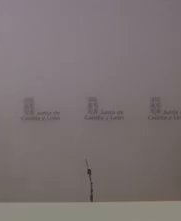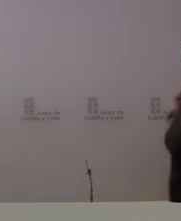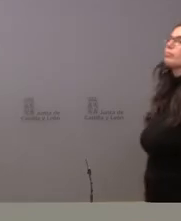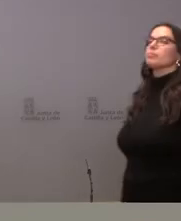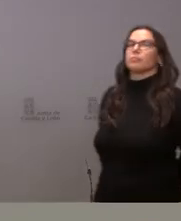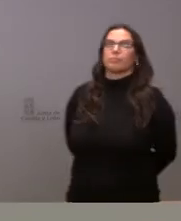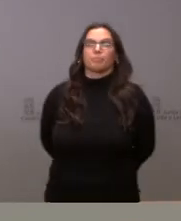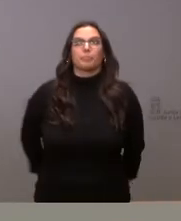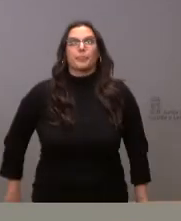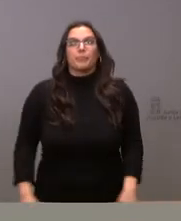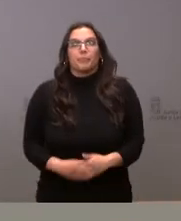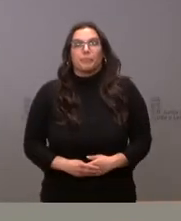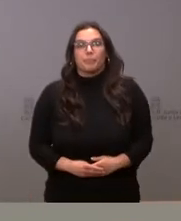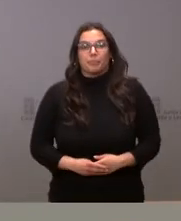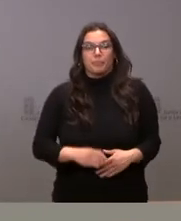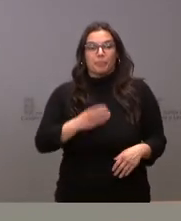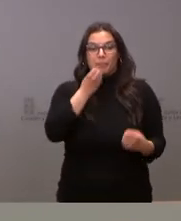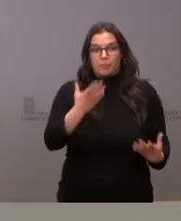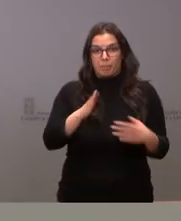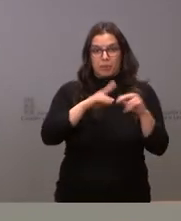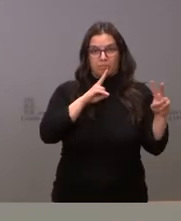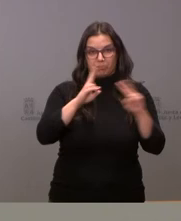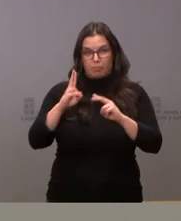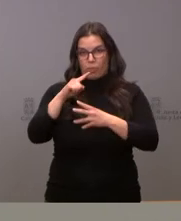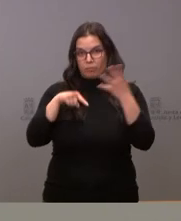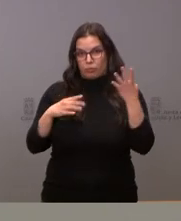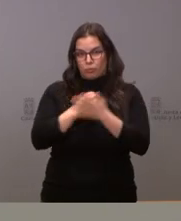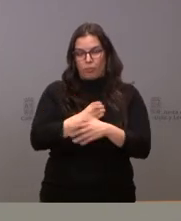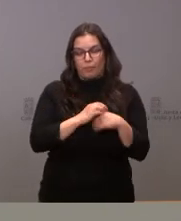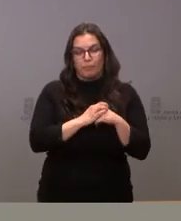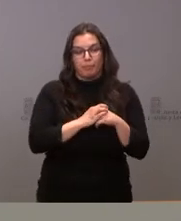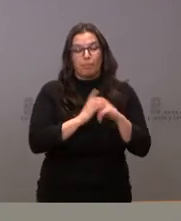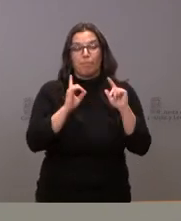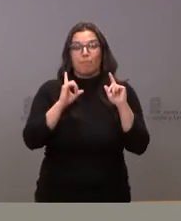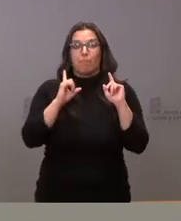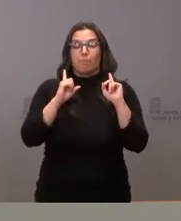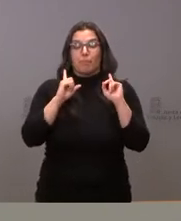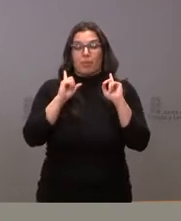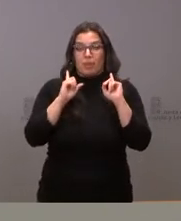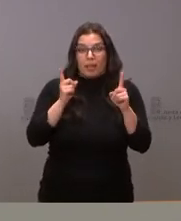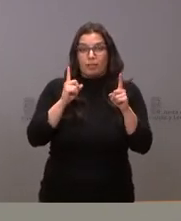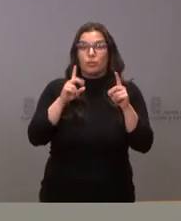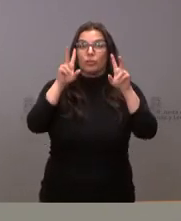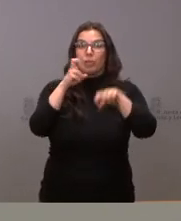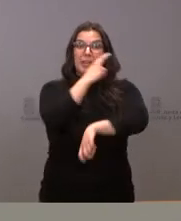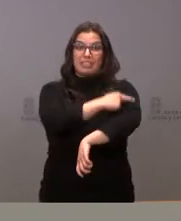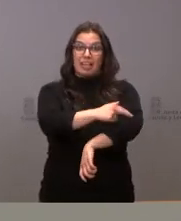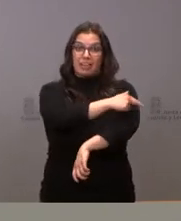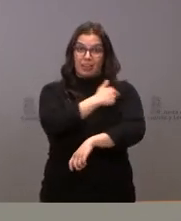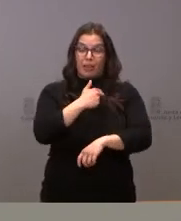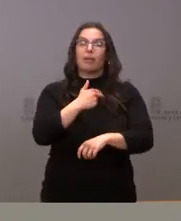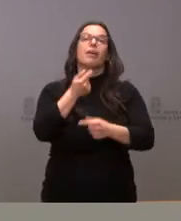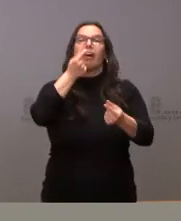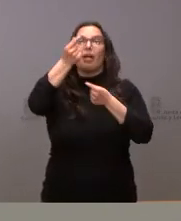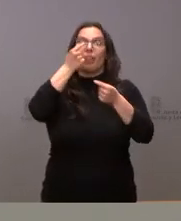bien por responder a todas las cuestiones en el caso de de sanidad los datos del